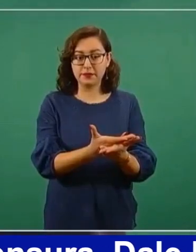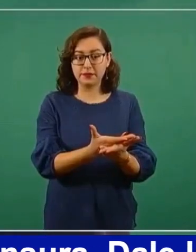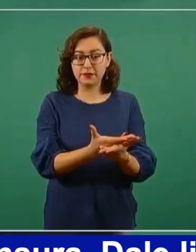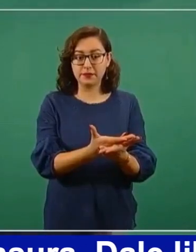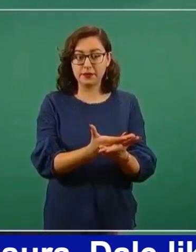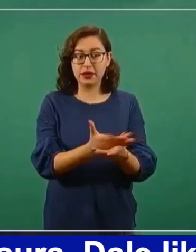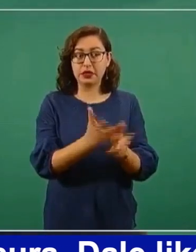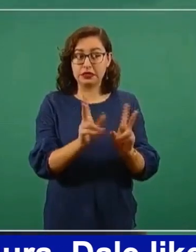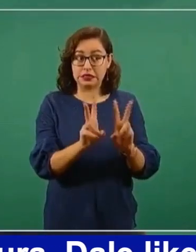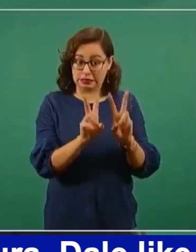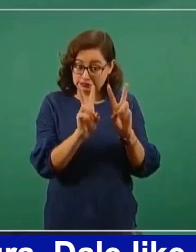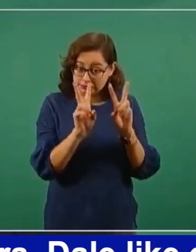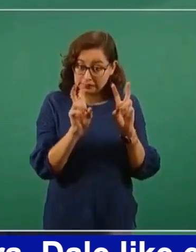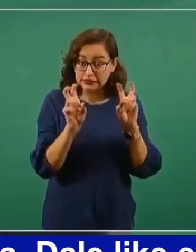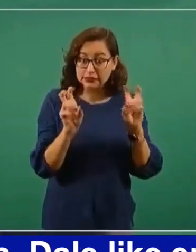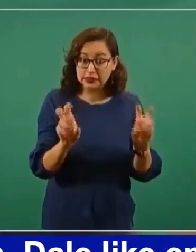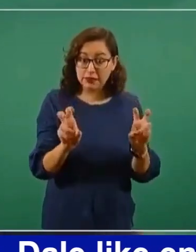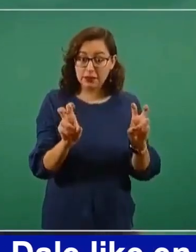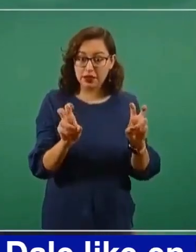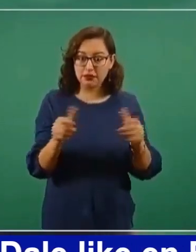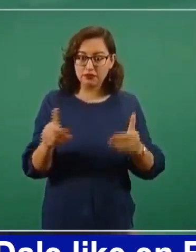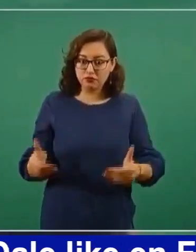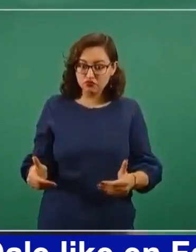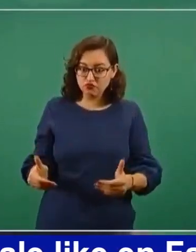que no se hablara del muro.